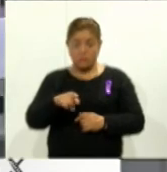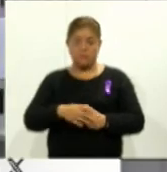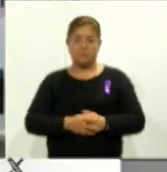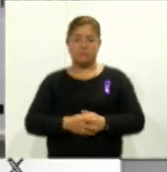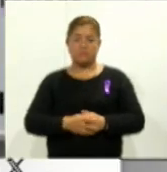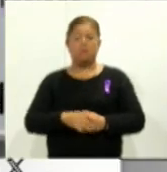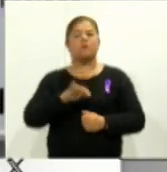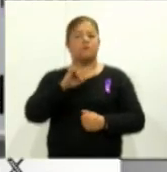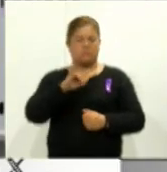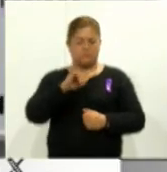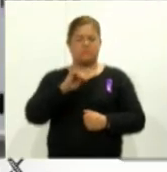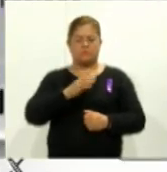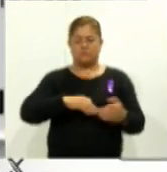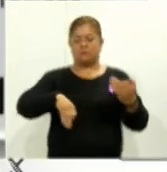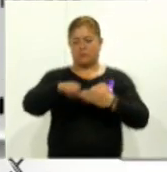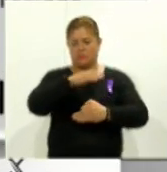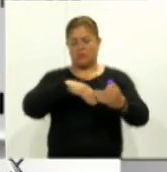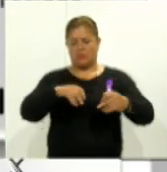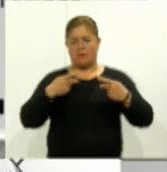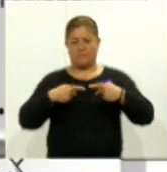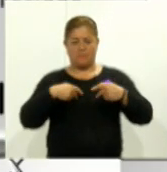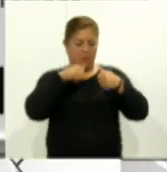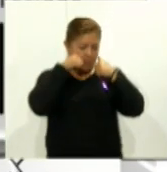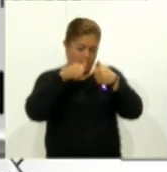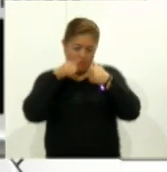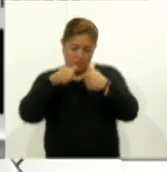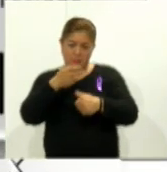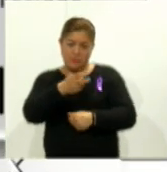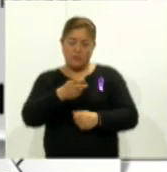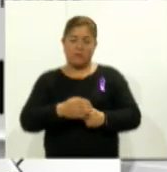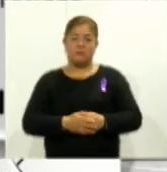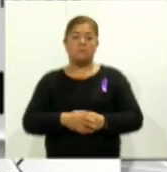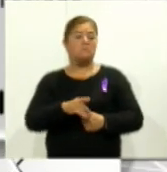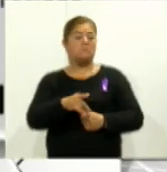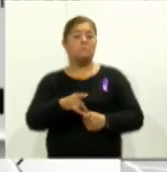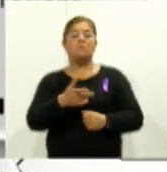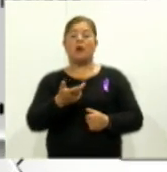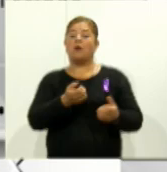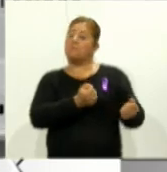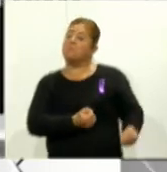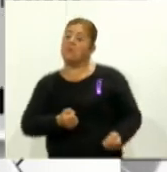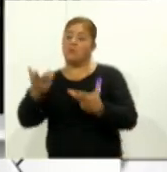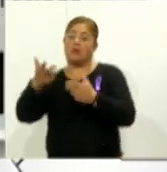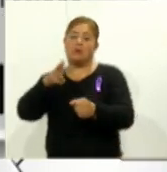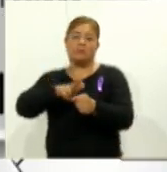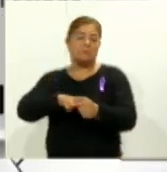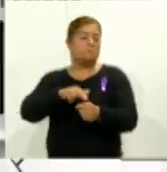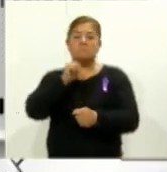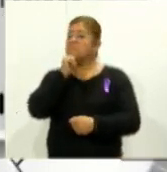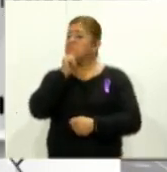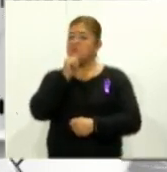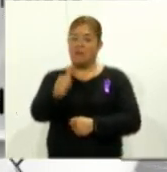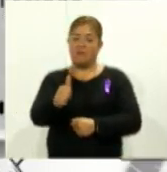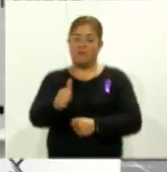Sí, todas las personas atendieron en el sitio y ninguna requerió traslado a hospital.